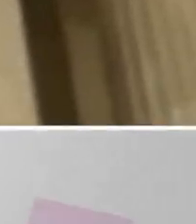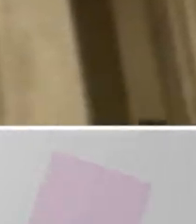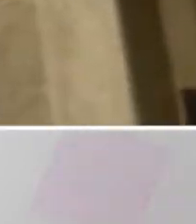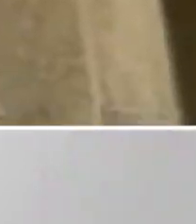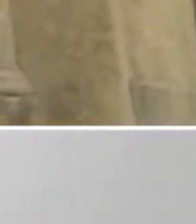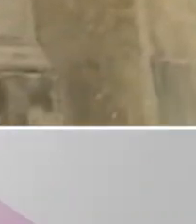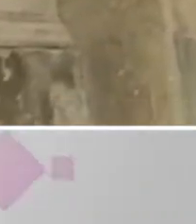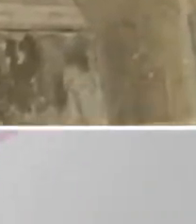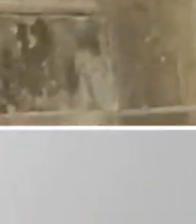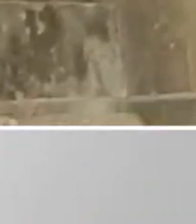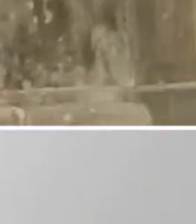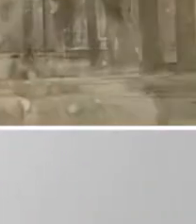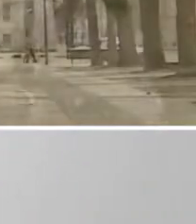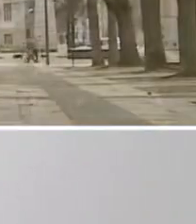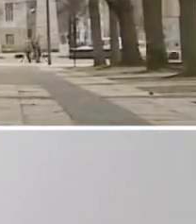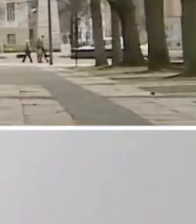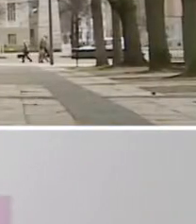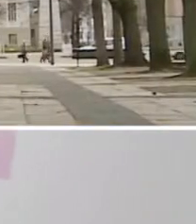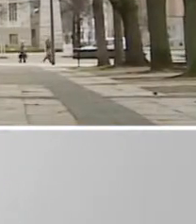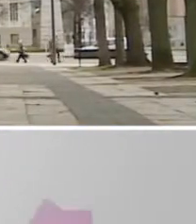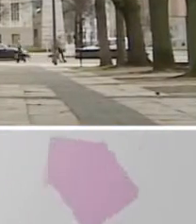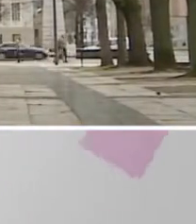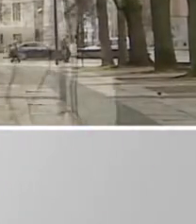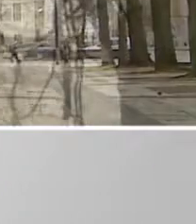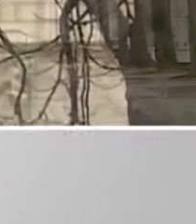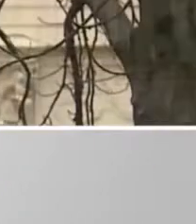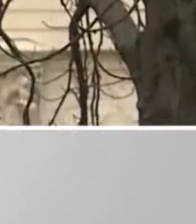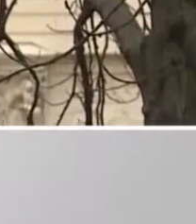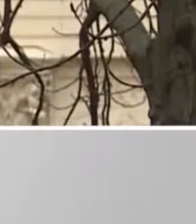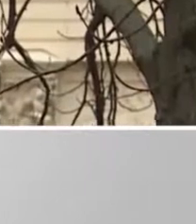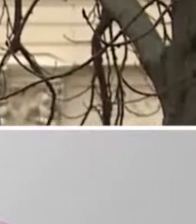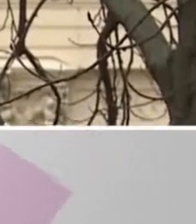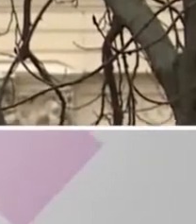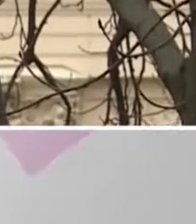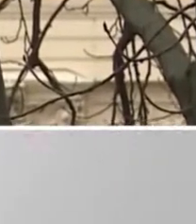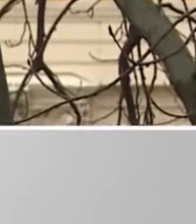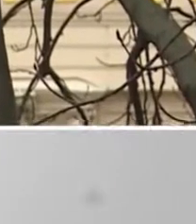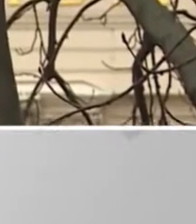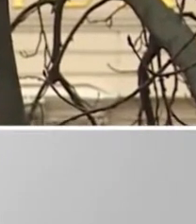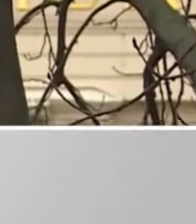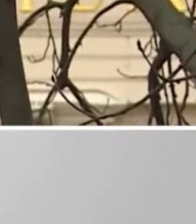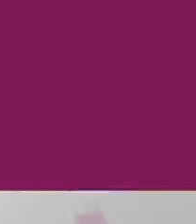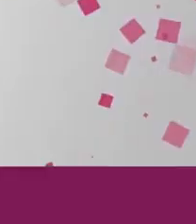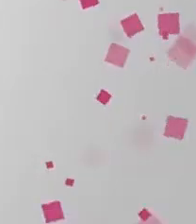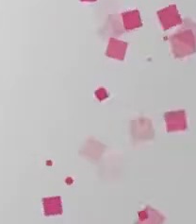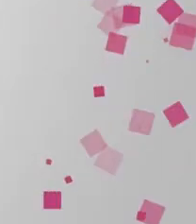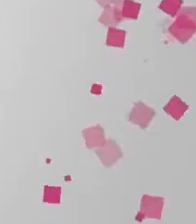Gorky Justo en esta avenida Principal Que es la avenida Bajo los Tilos Avenida Unter den Linde